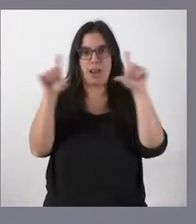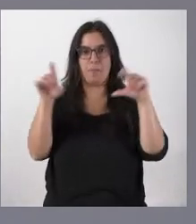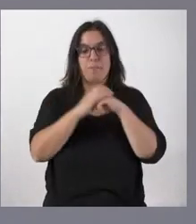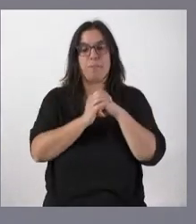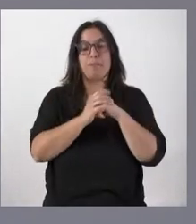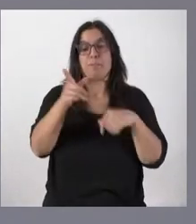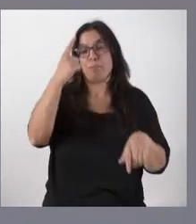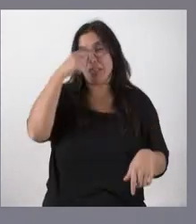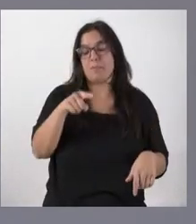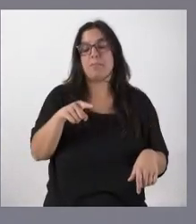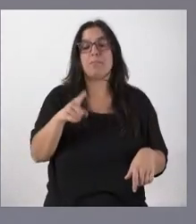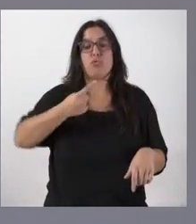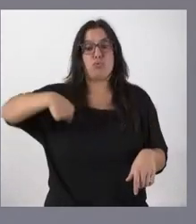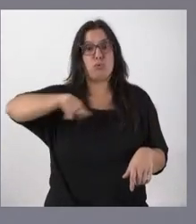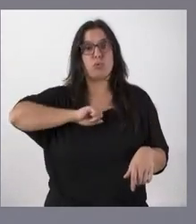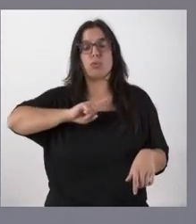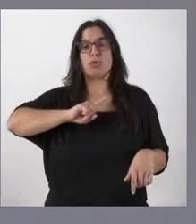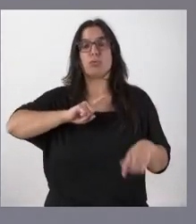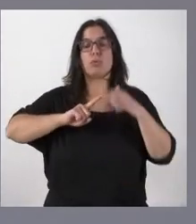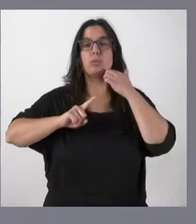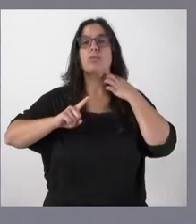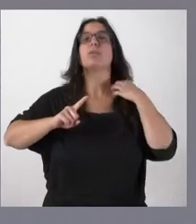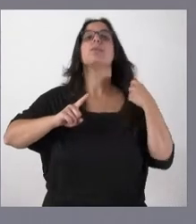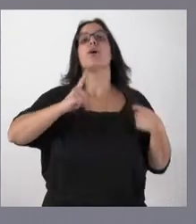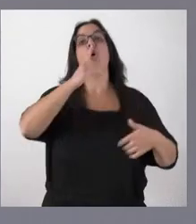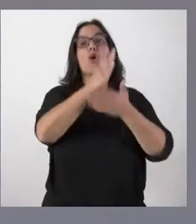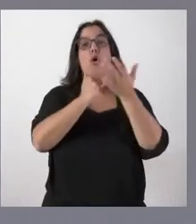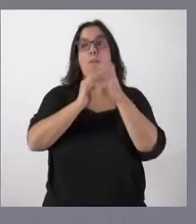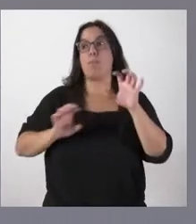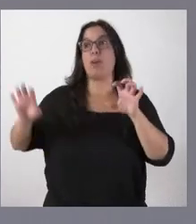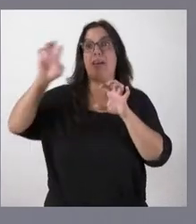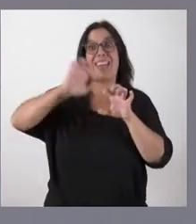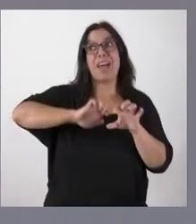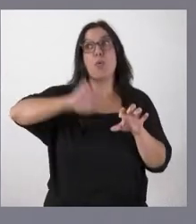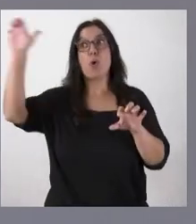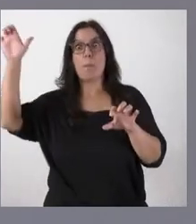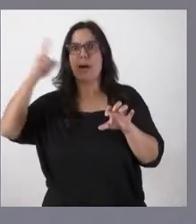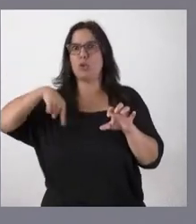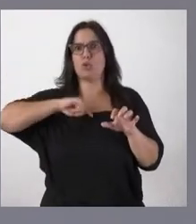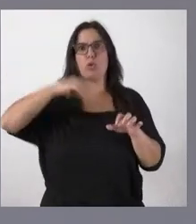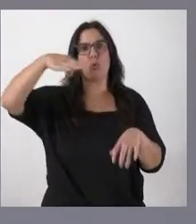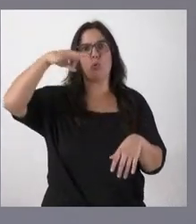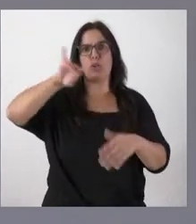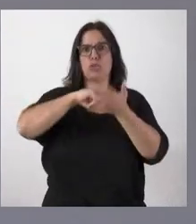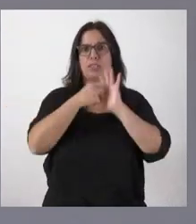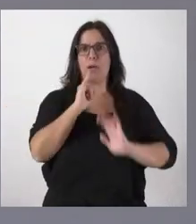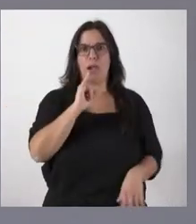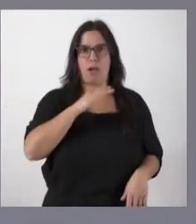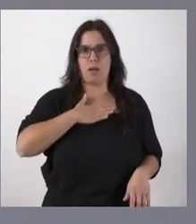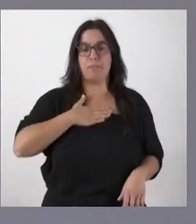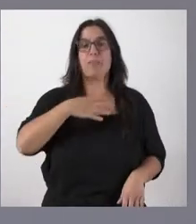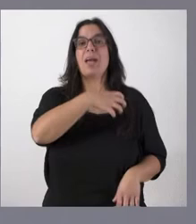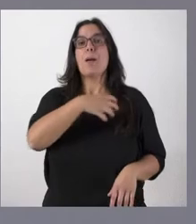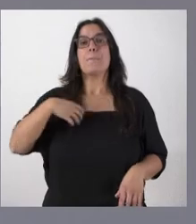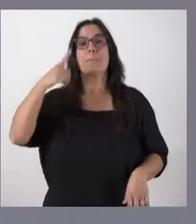que nosotros somos la única región dentro de la Unión Europea que tiene este mecanismo. El Banco Europeo de Inversiones